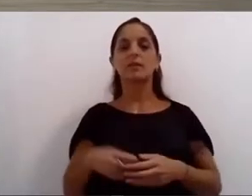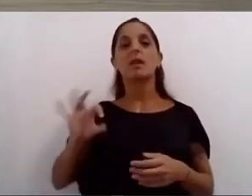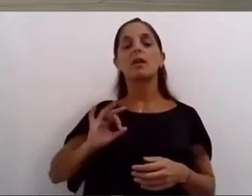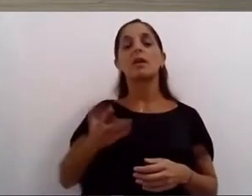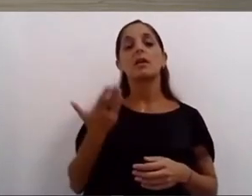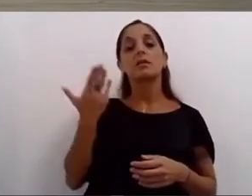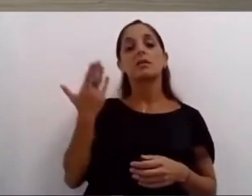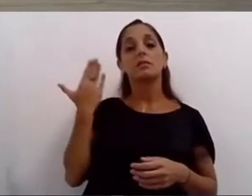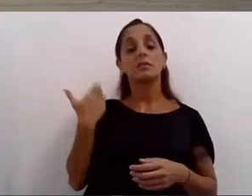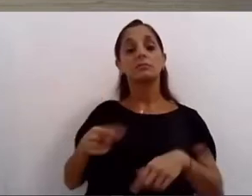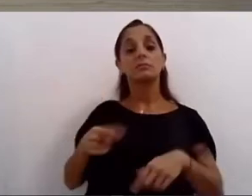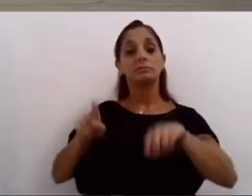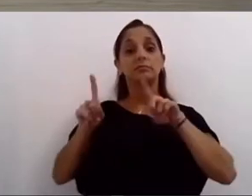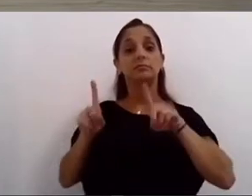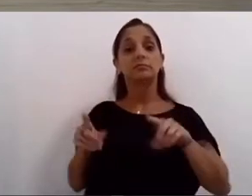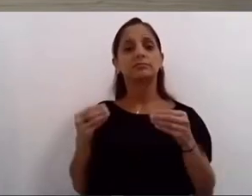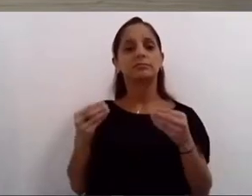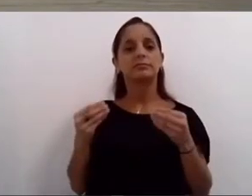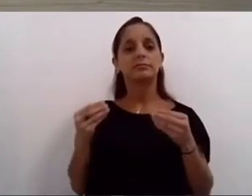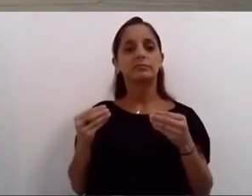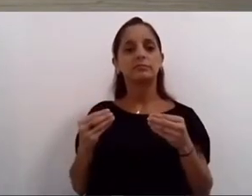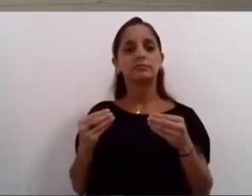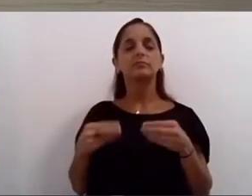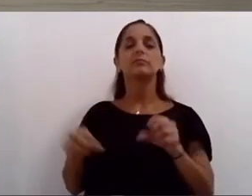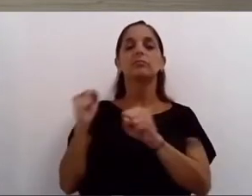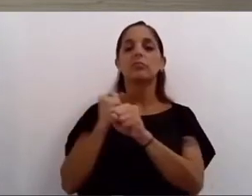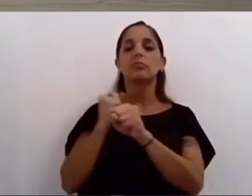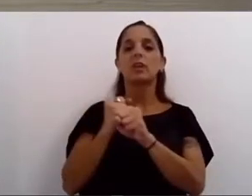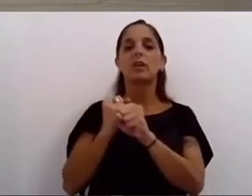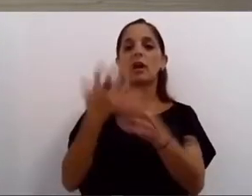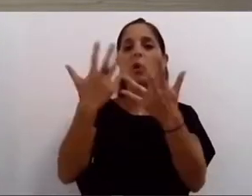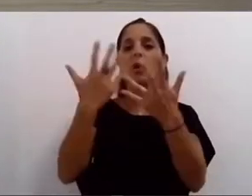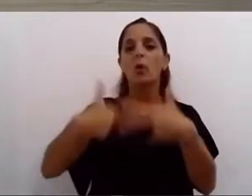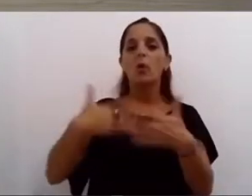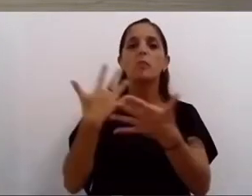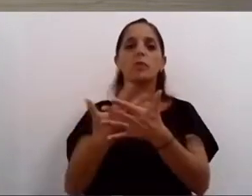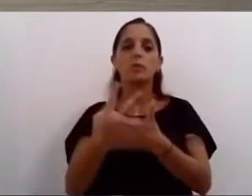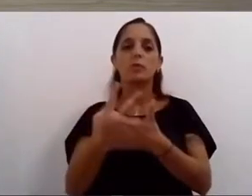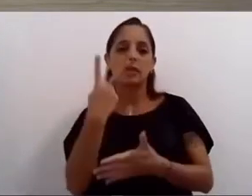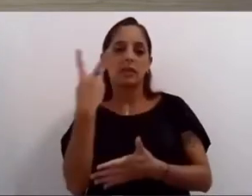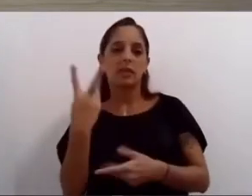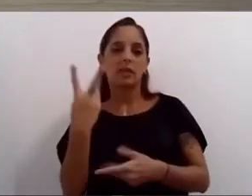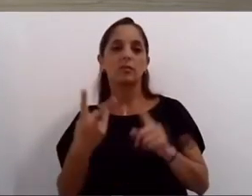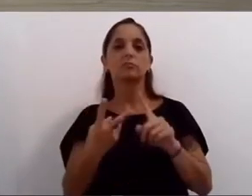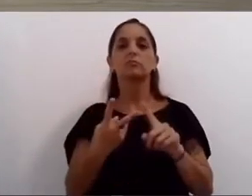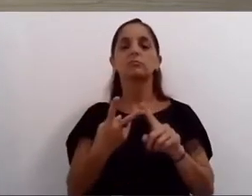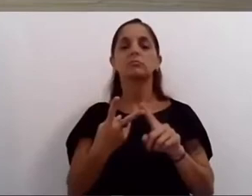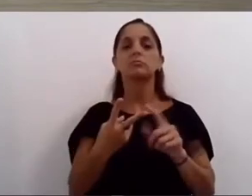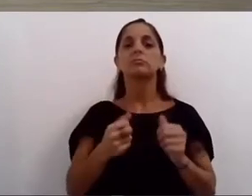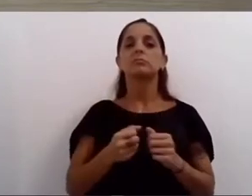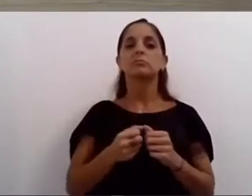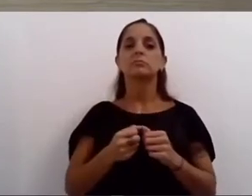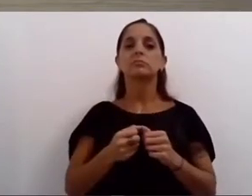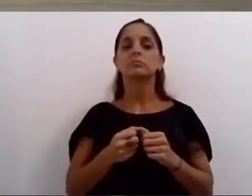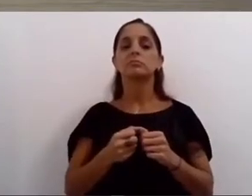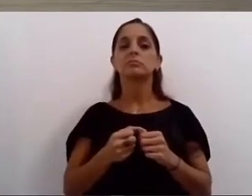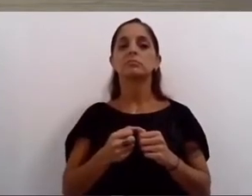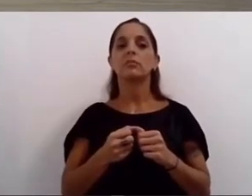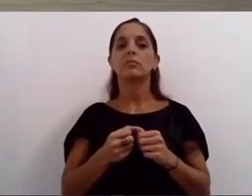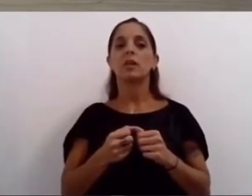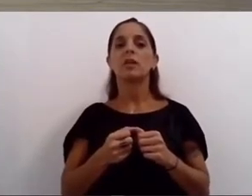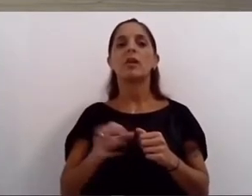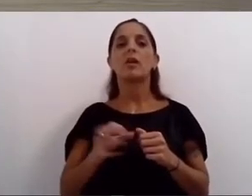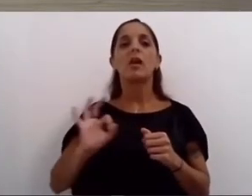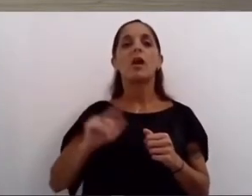con la sanción de dos iniciativas que se proponen modificar la fisonomía de la ciudad las ordenanzas de balcones que permite expandir el diseño de los